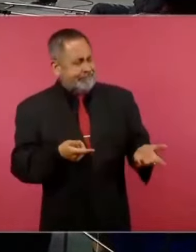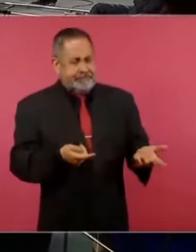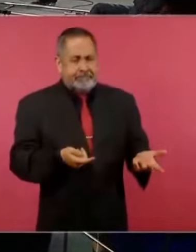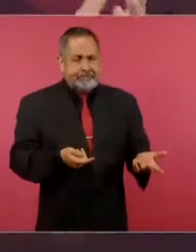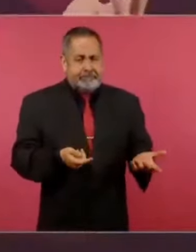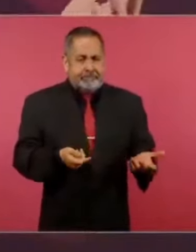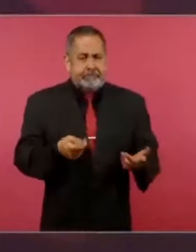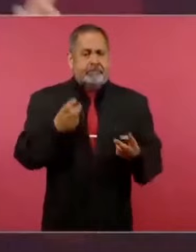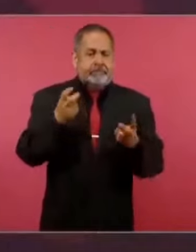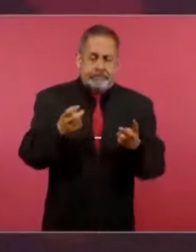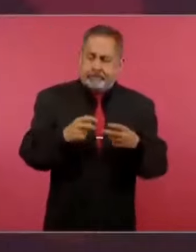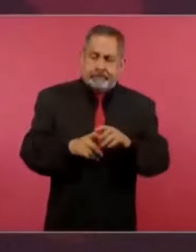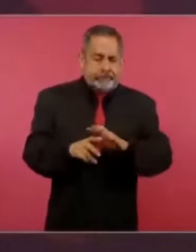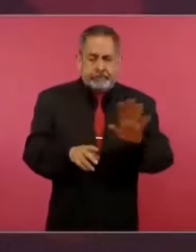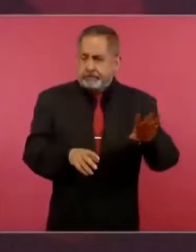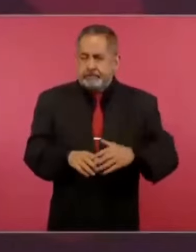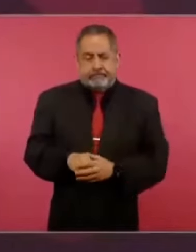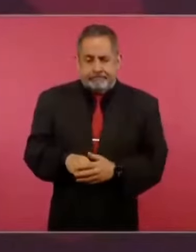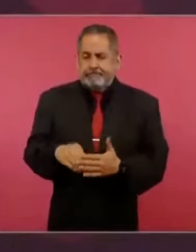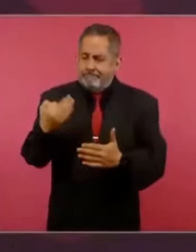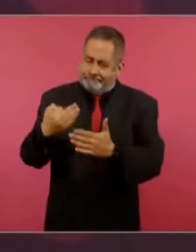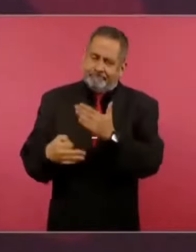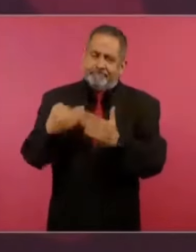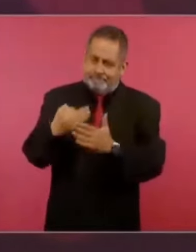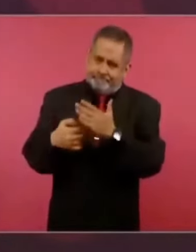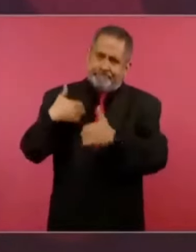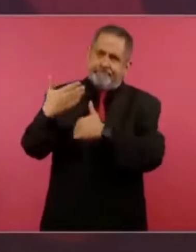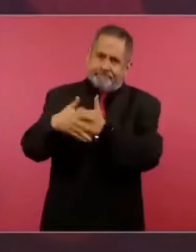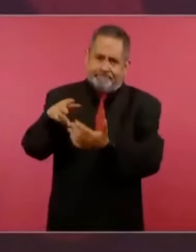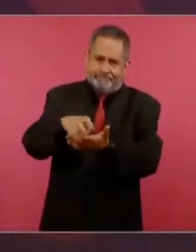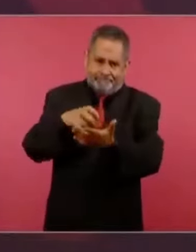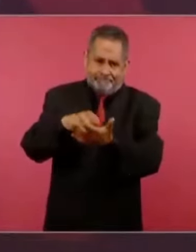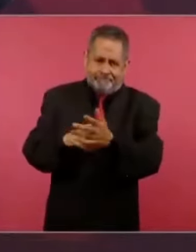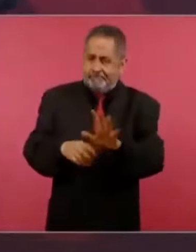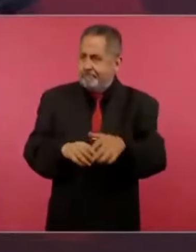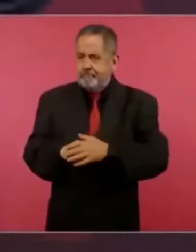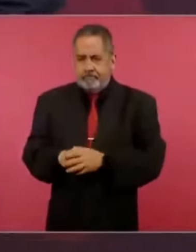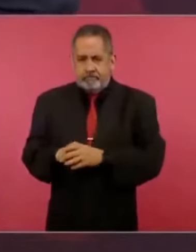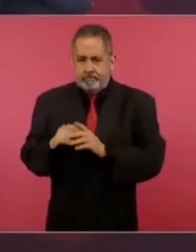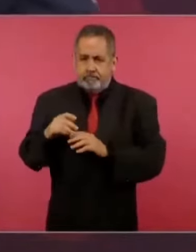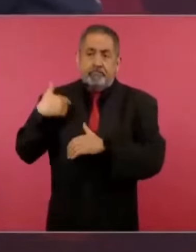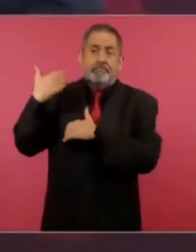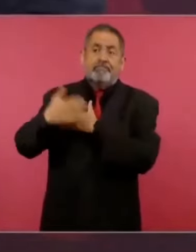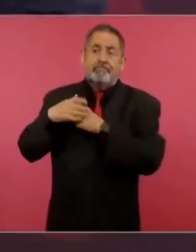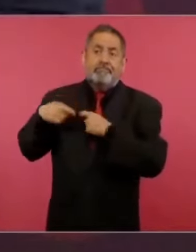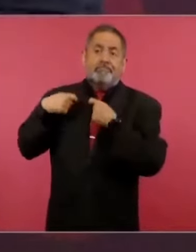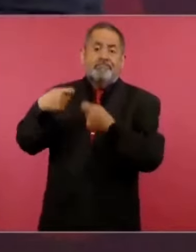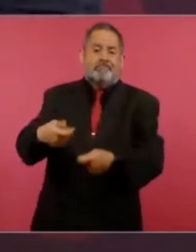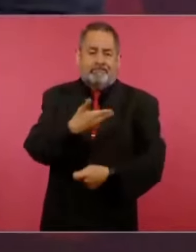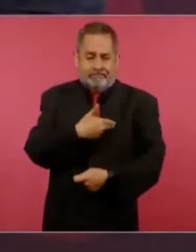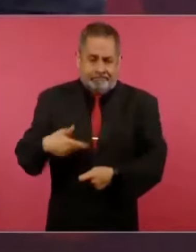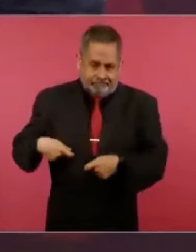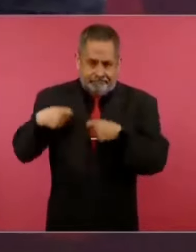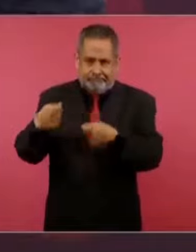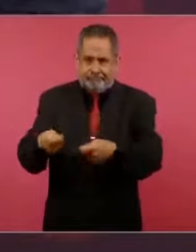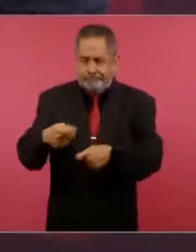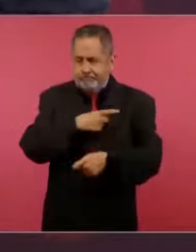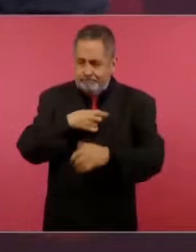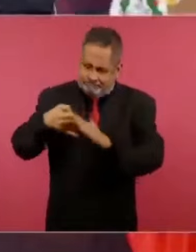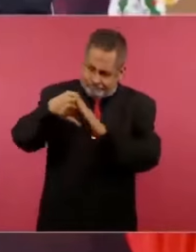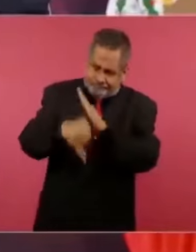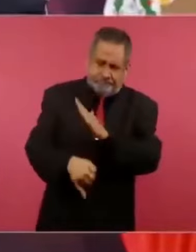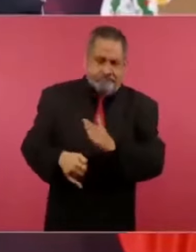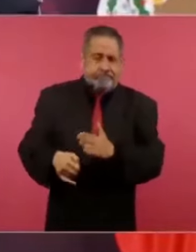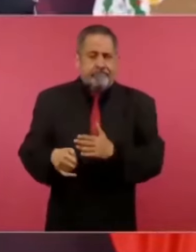Por eso va a quedar pendiente, va a quedar como asignatura pendiente profundizar en la